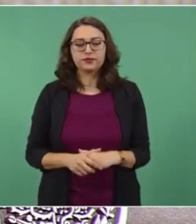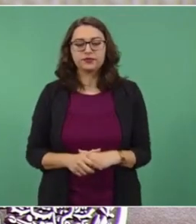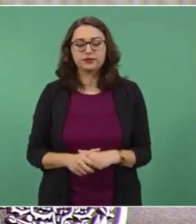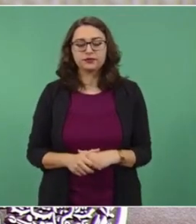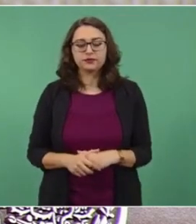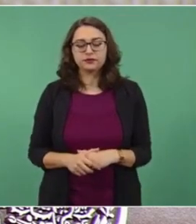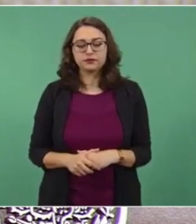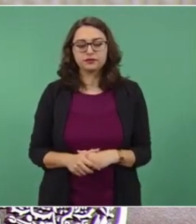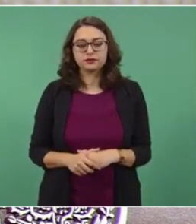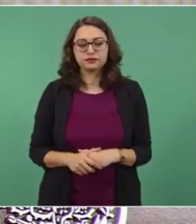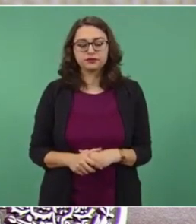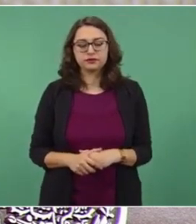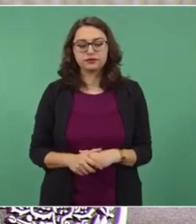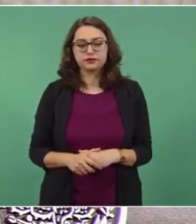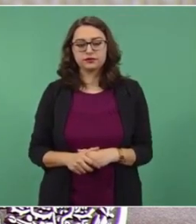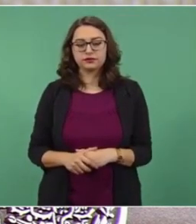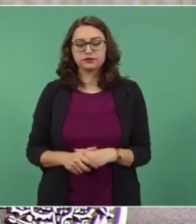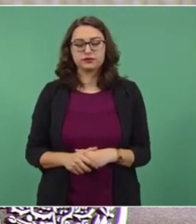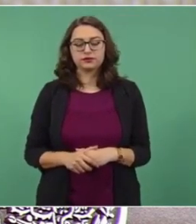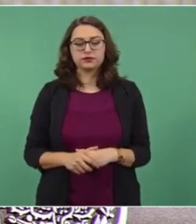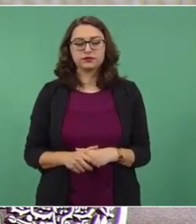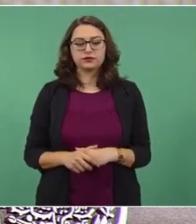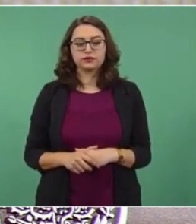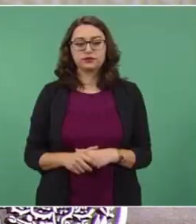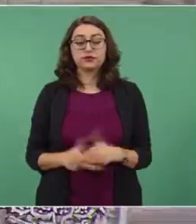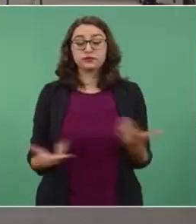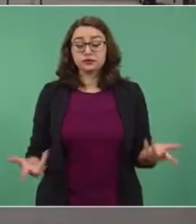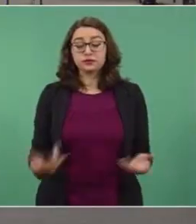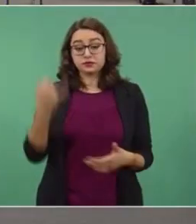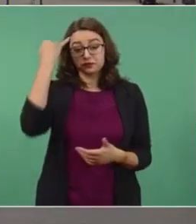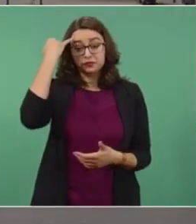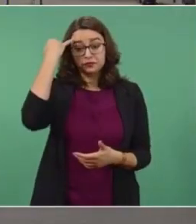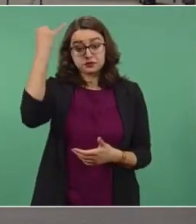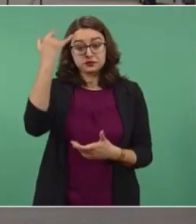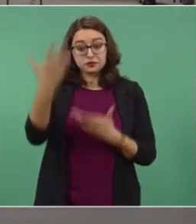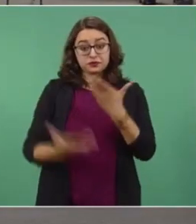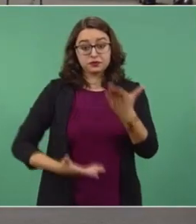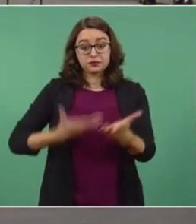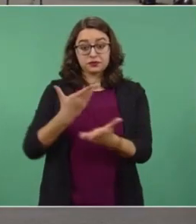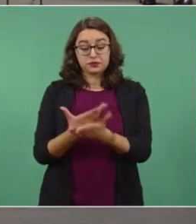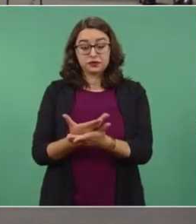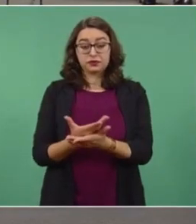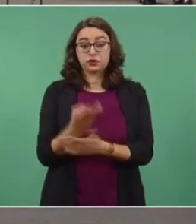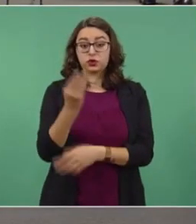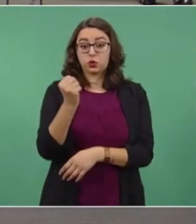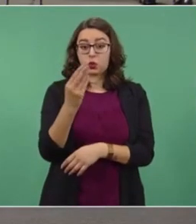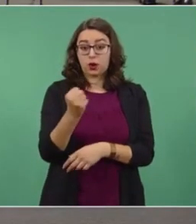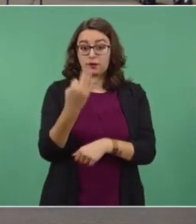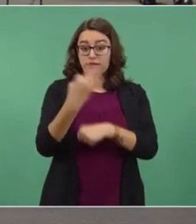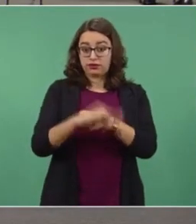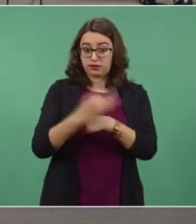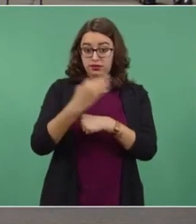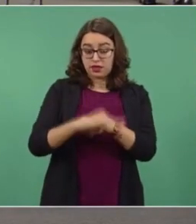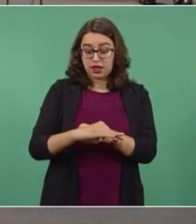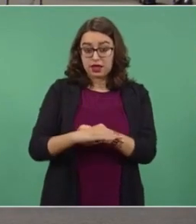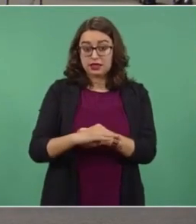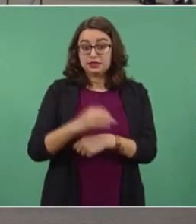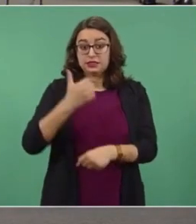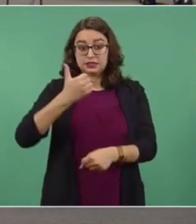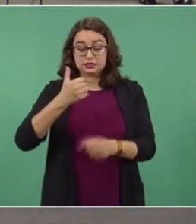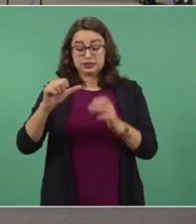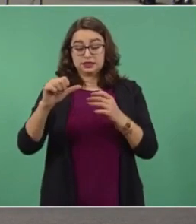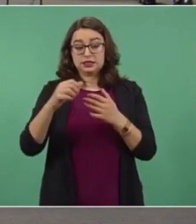estratégico. La iniciativa lleva nueve transitorios, pero en el sexto transitorio,